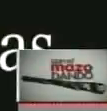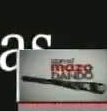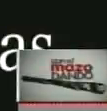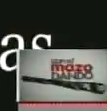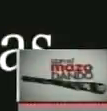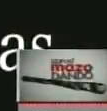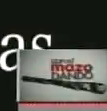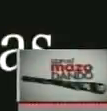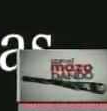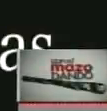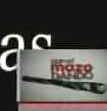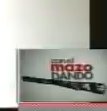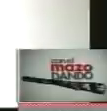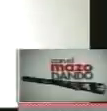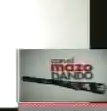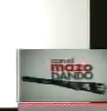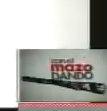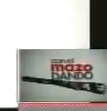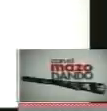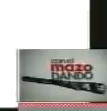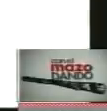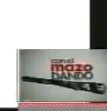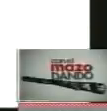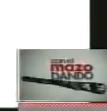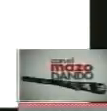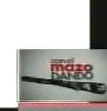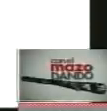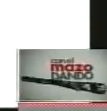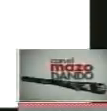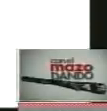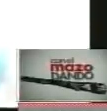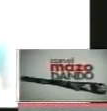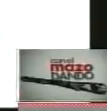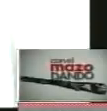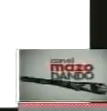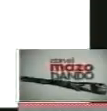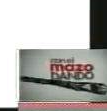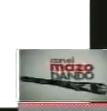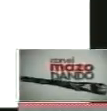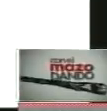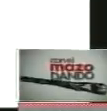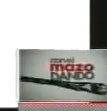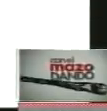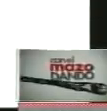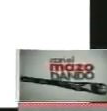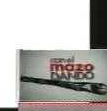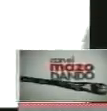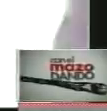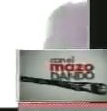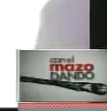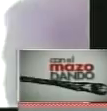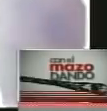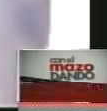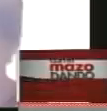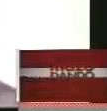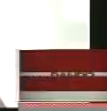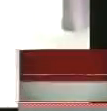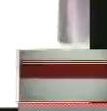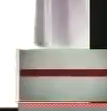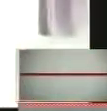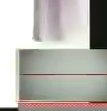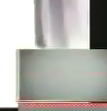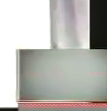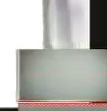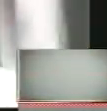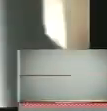4, hablan las víctimas. El colectivo llegó aquí a amedrentarnos y que me iban a lanzar un tiro, lo que hice era que me querían quitar el teléfono,